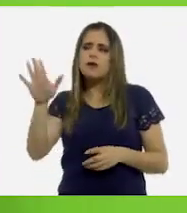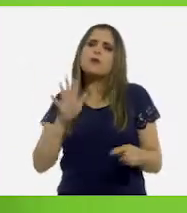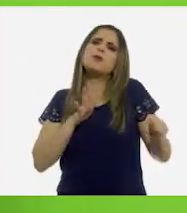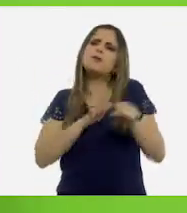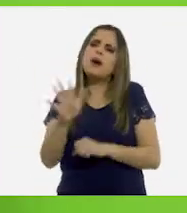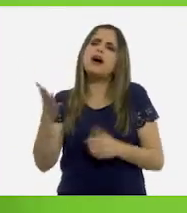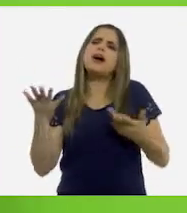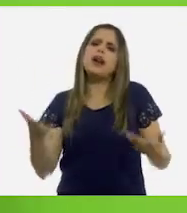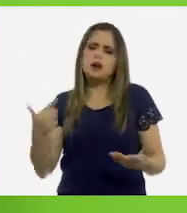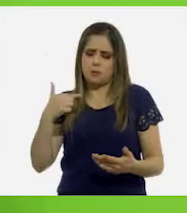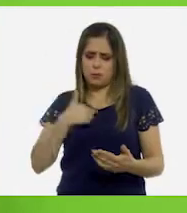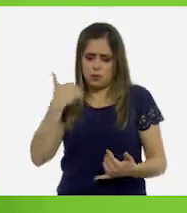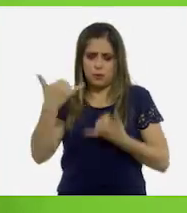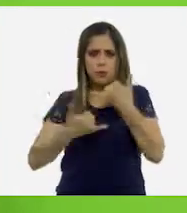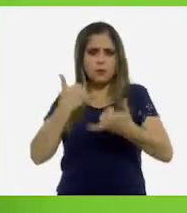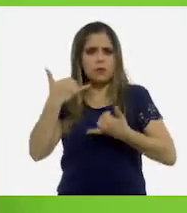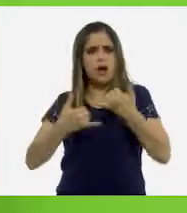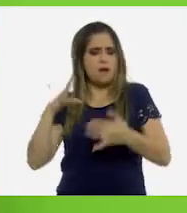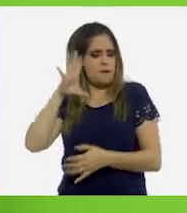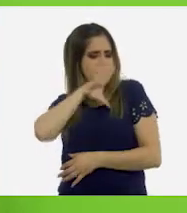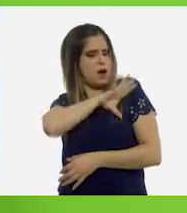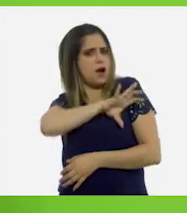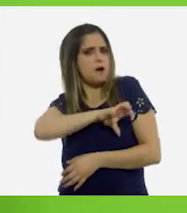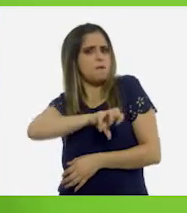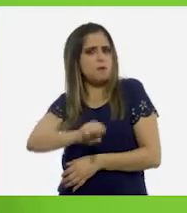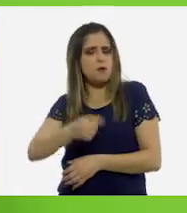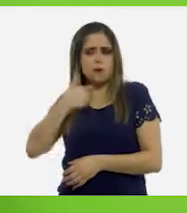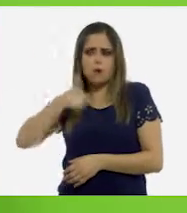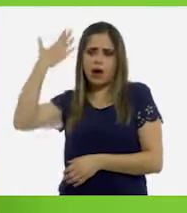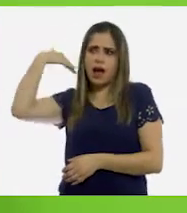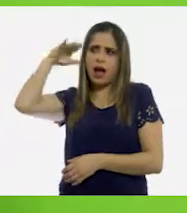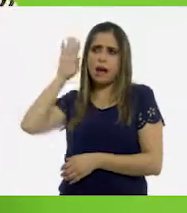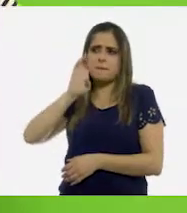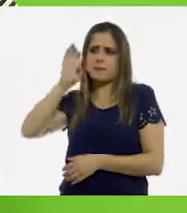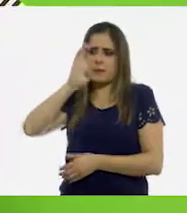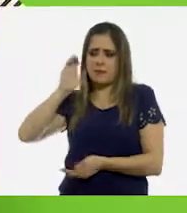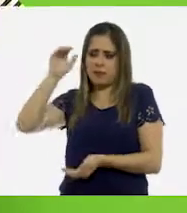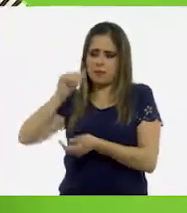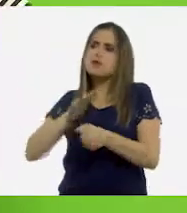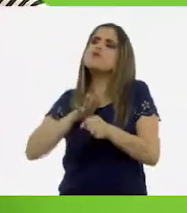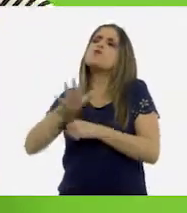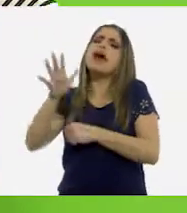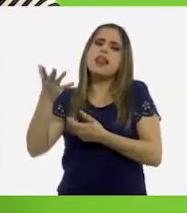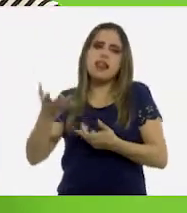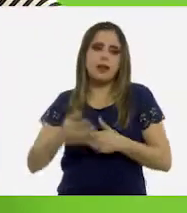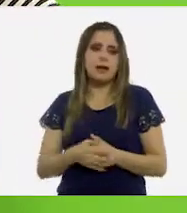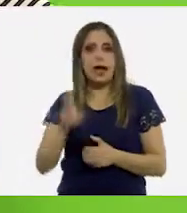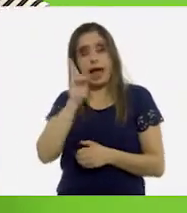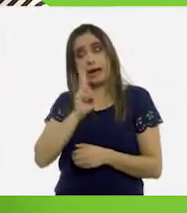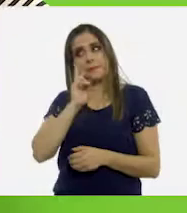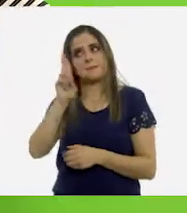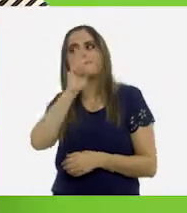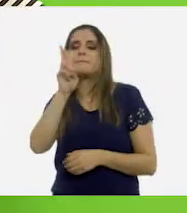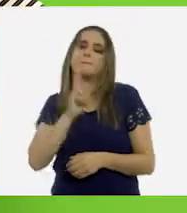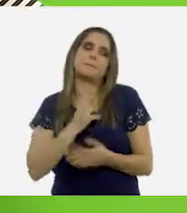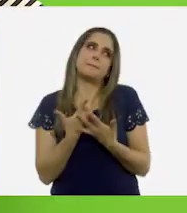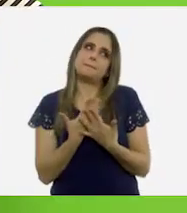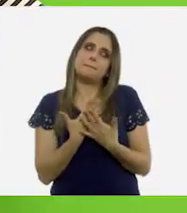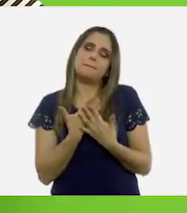mis juguetes favoritos cuando yo era bebé? A ver si me contesta.